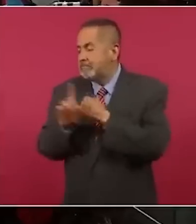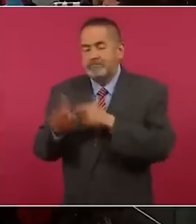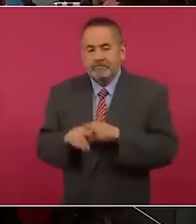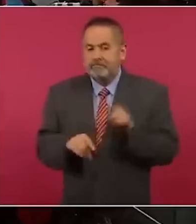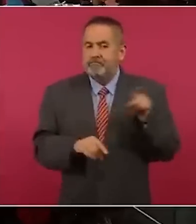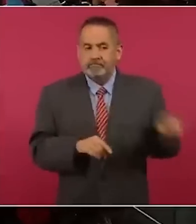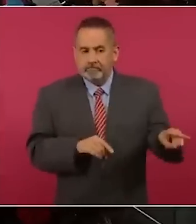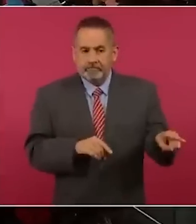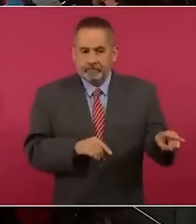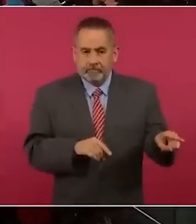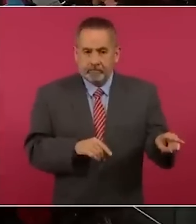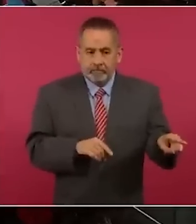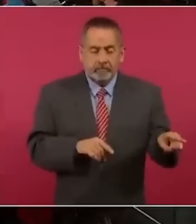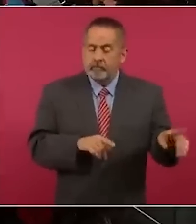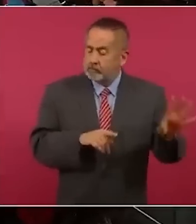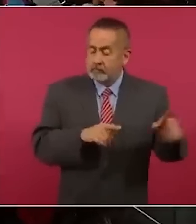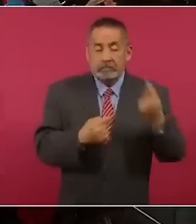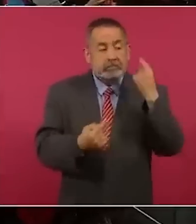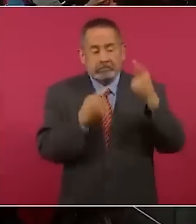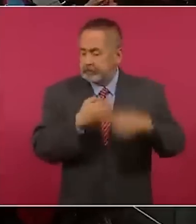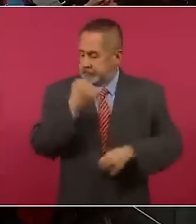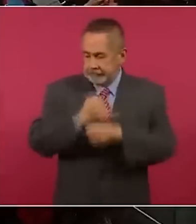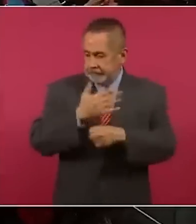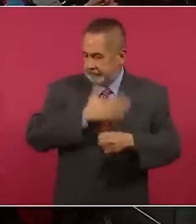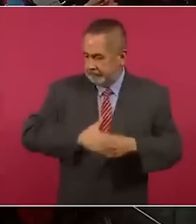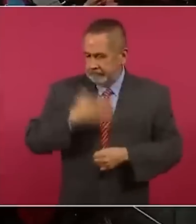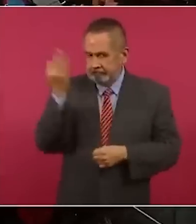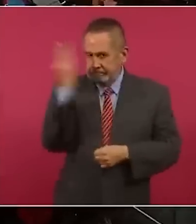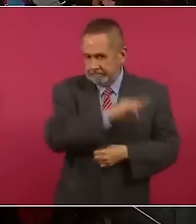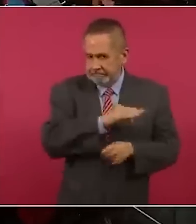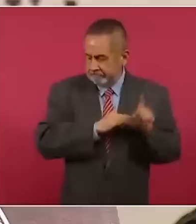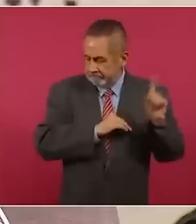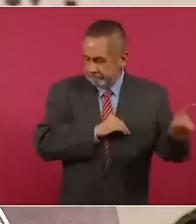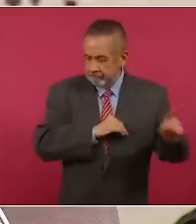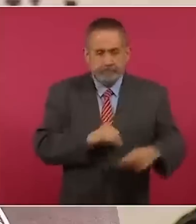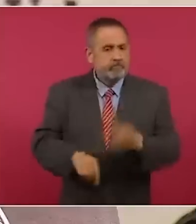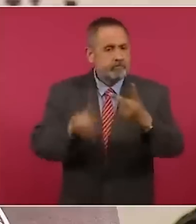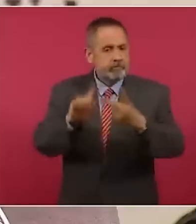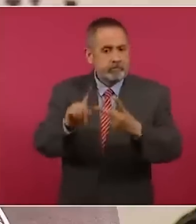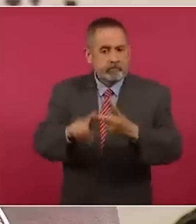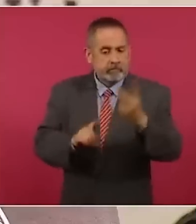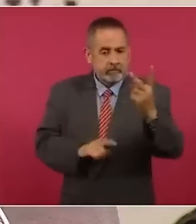injusto y es falso. Primer punto. Segundo punto.